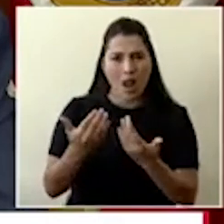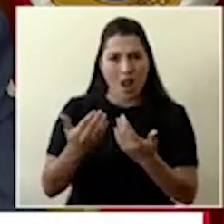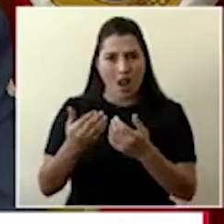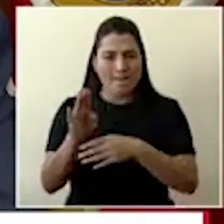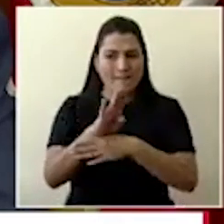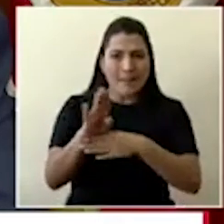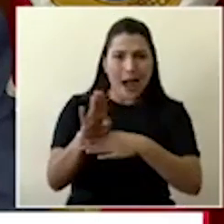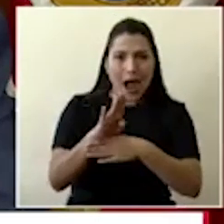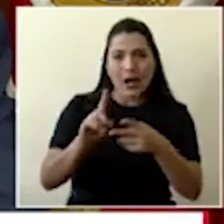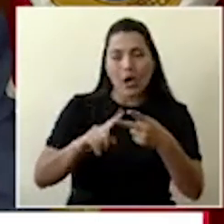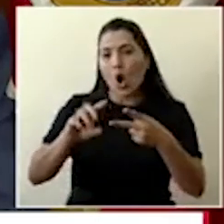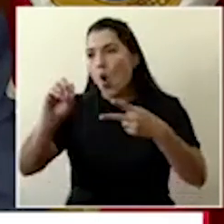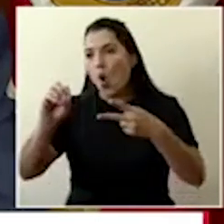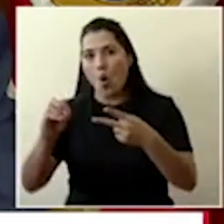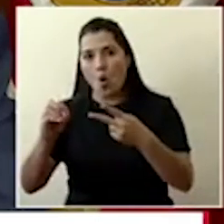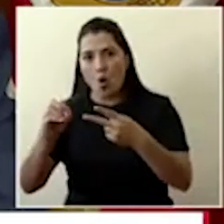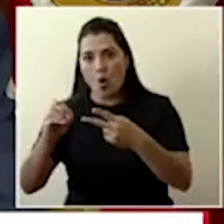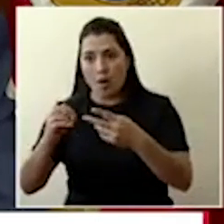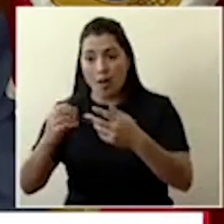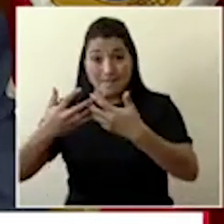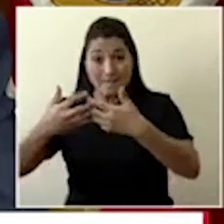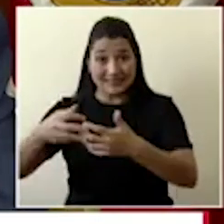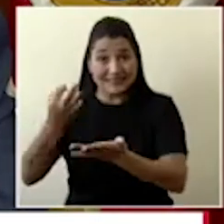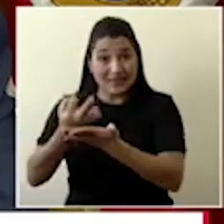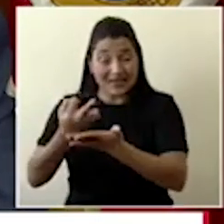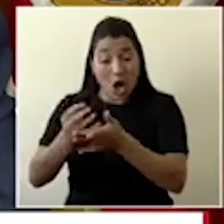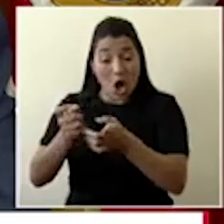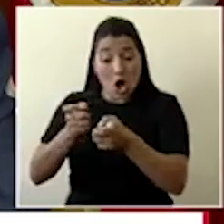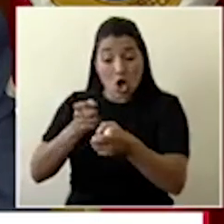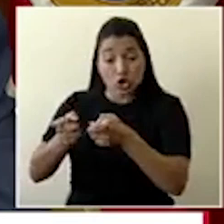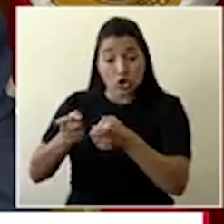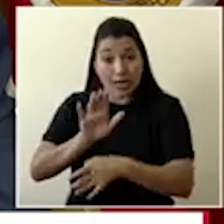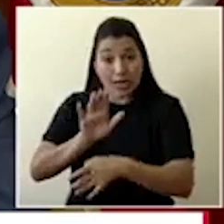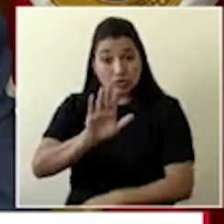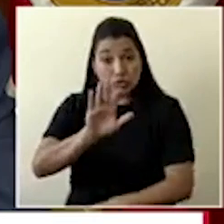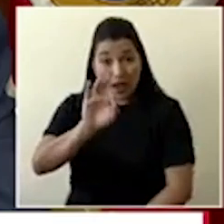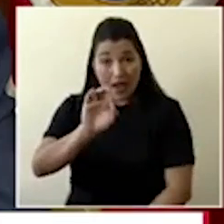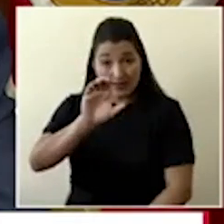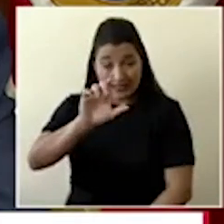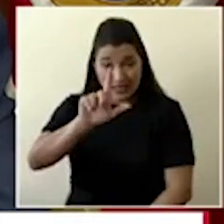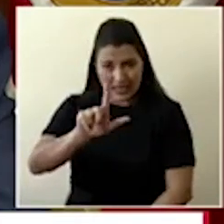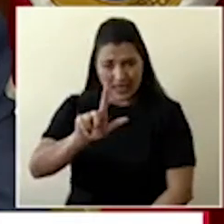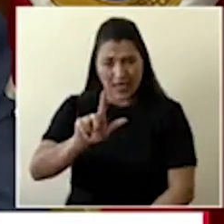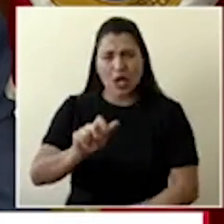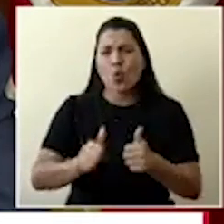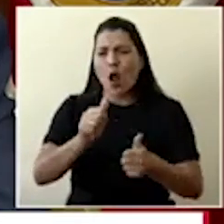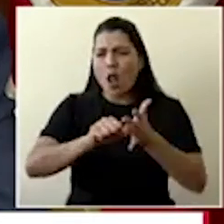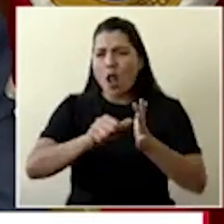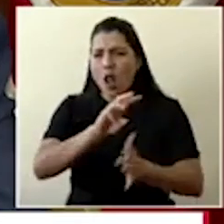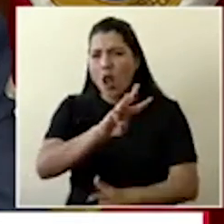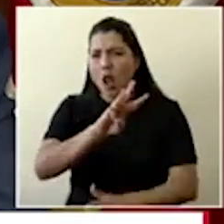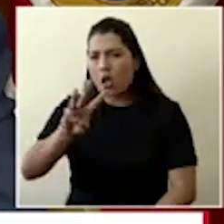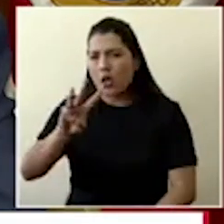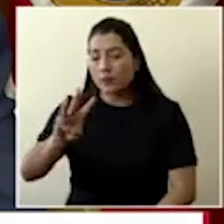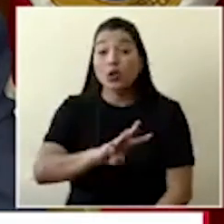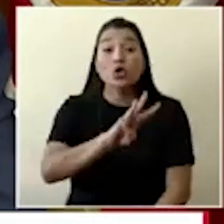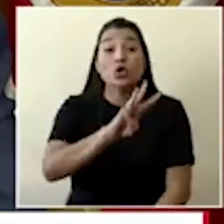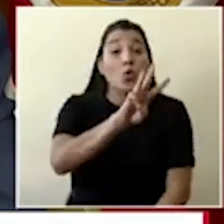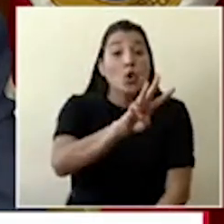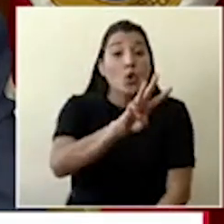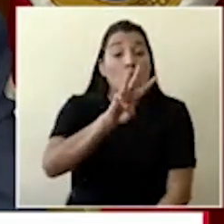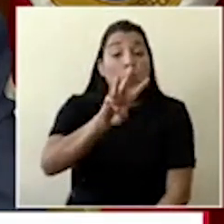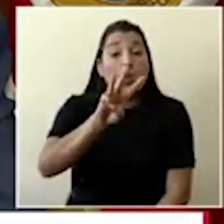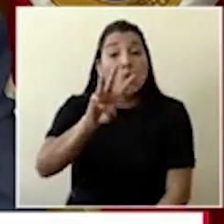Esa página web es www.ccss